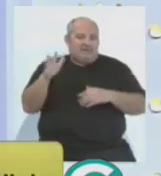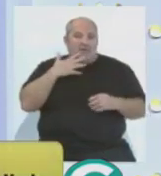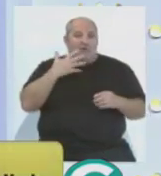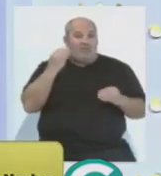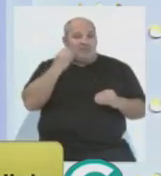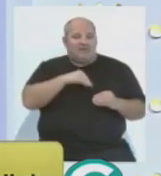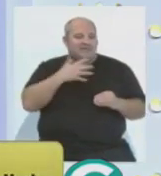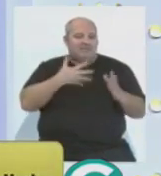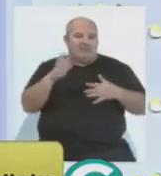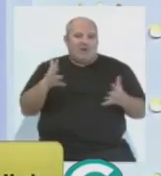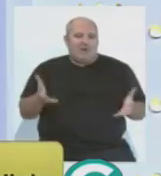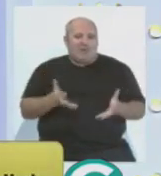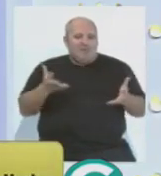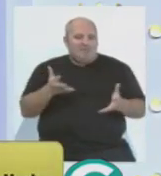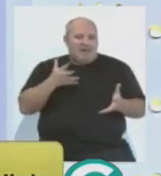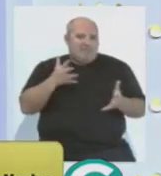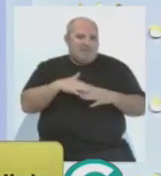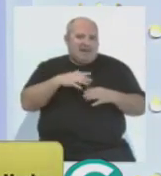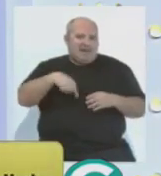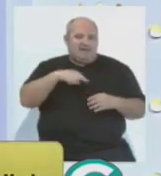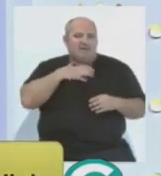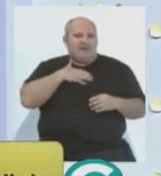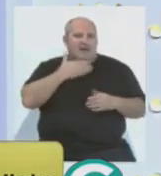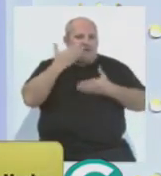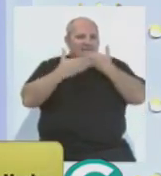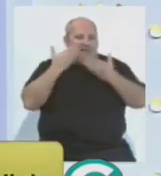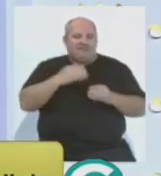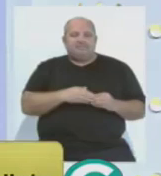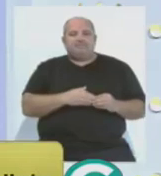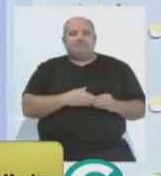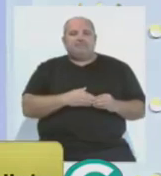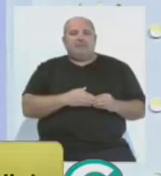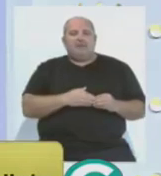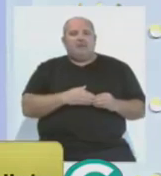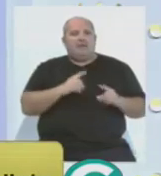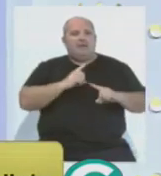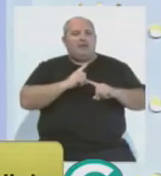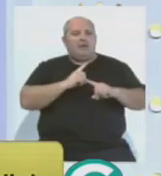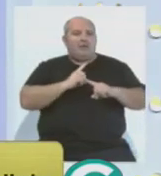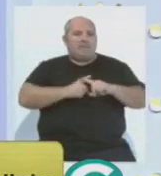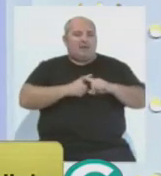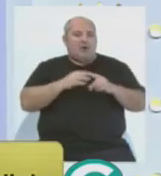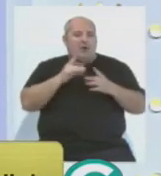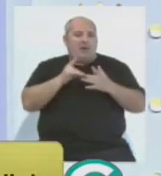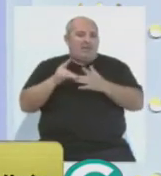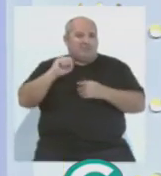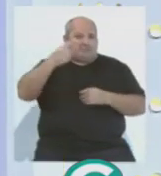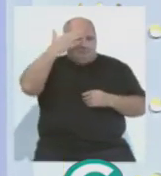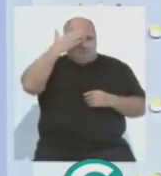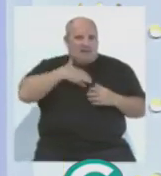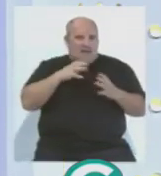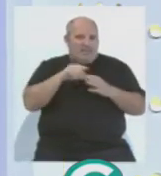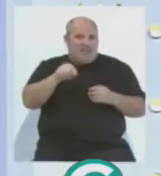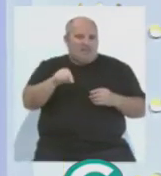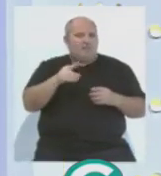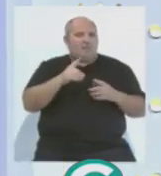hace frío yo creo que se anima más también por eso porque, bueno, se entran calos de alguna forma. Empatar con el líder, en